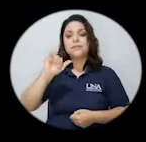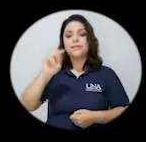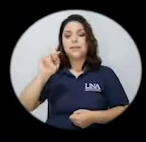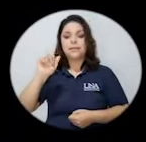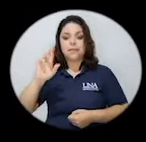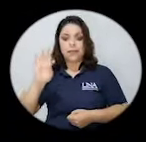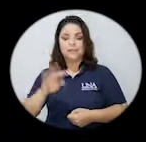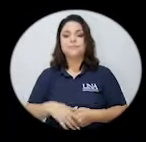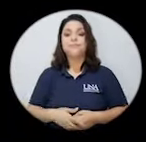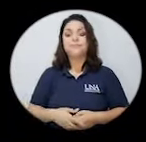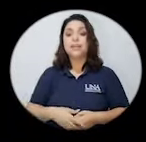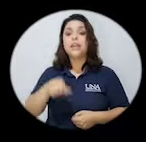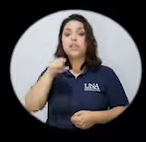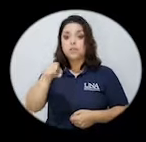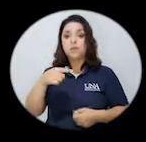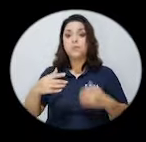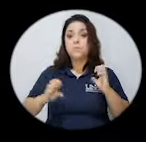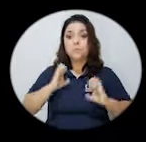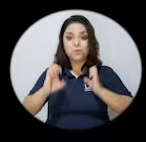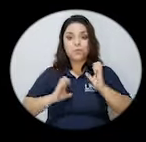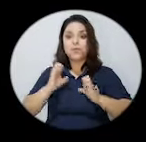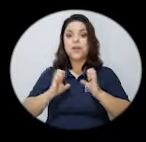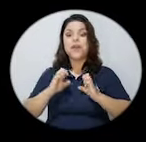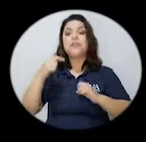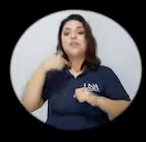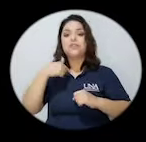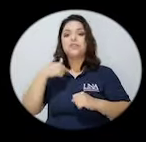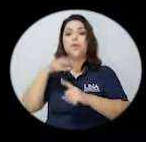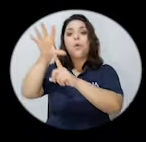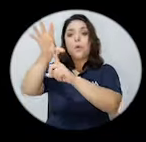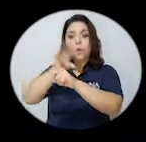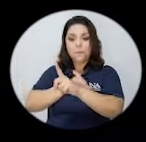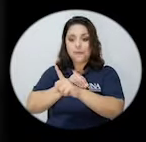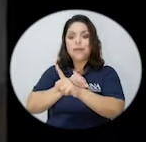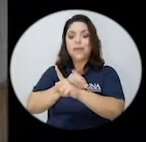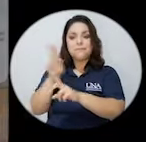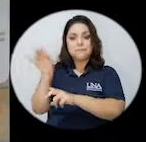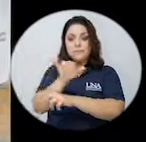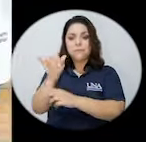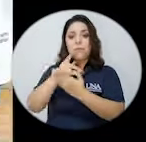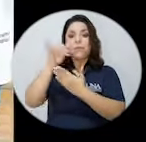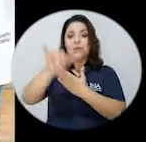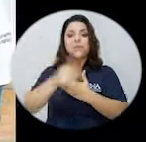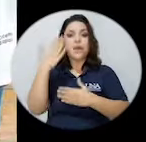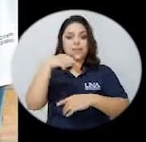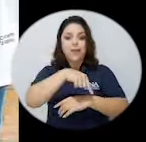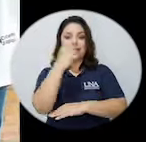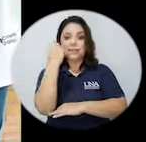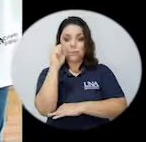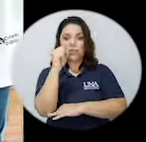Me interesé mucho, entonces yo vine y repliqué un proyecto que se había abandonado aquí en el campus Arapiquí que era sobre